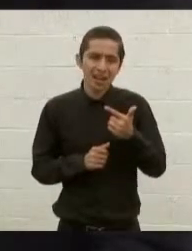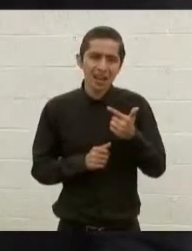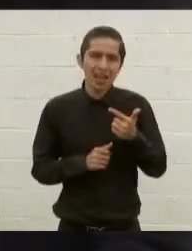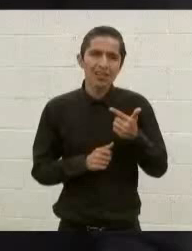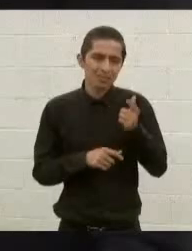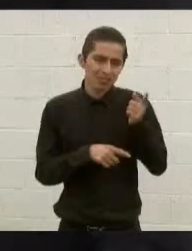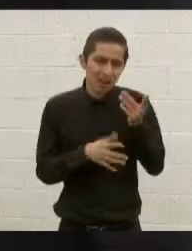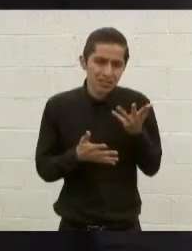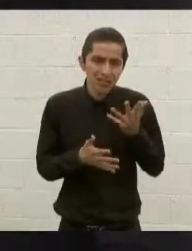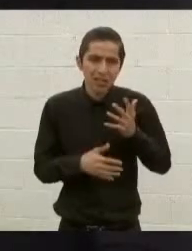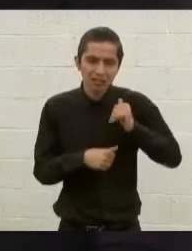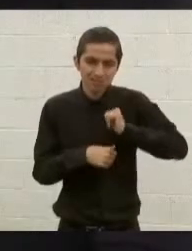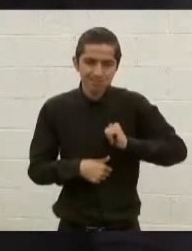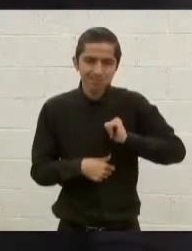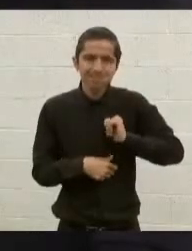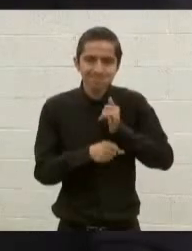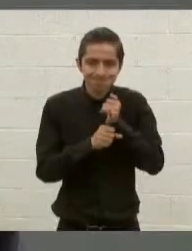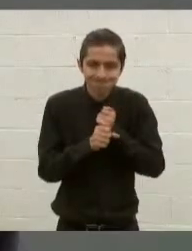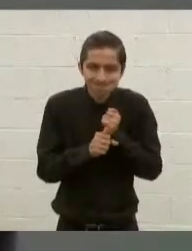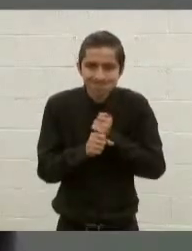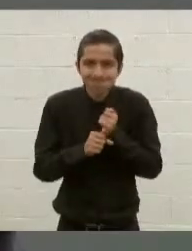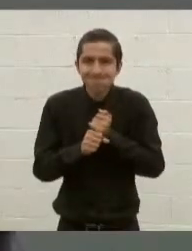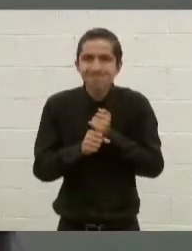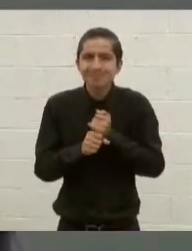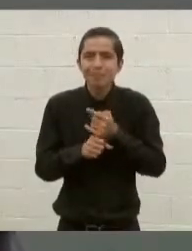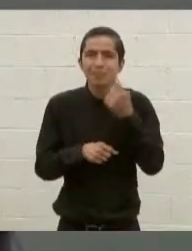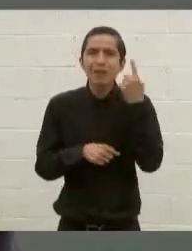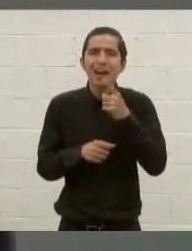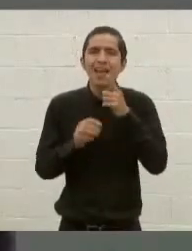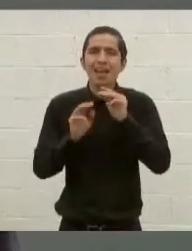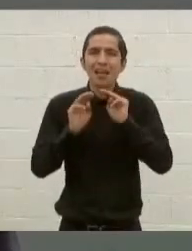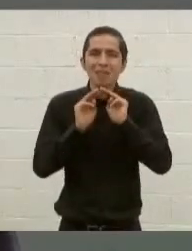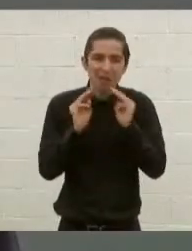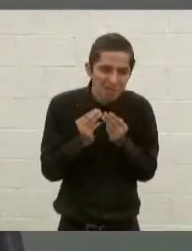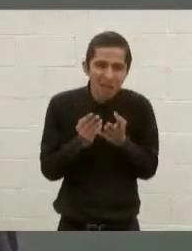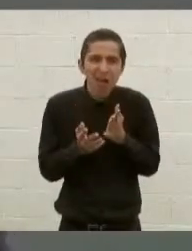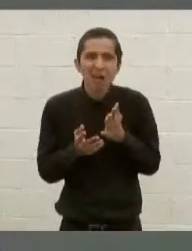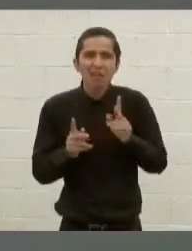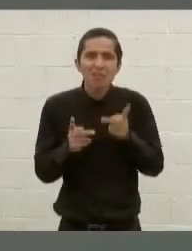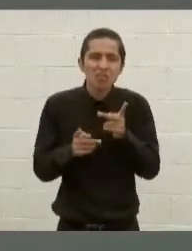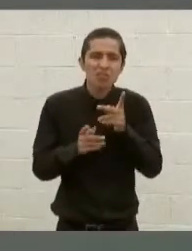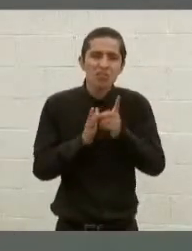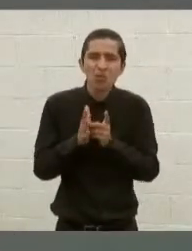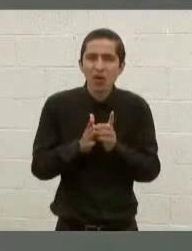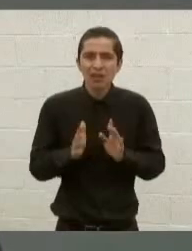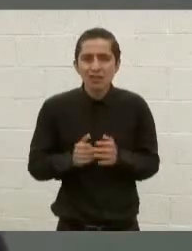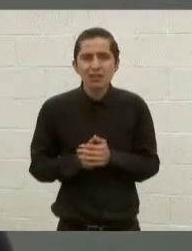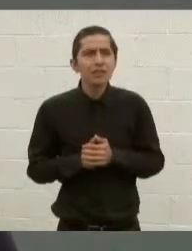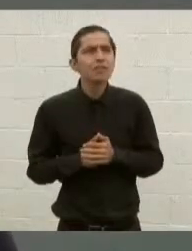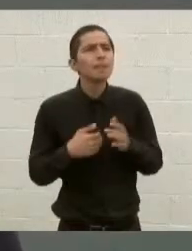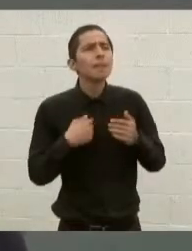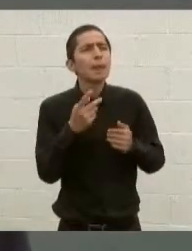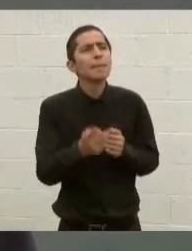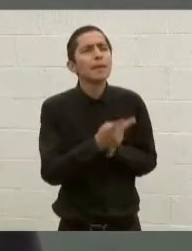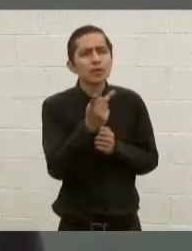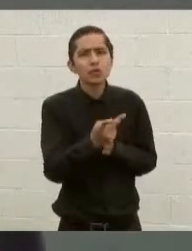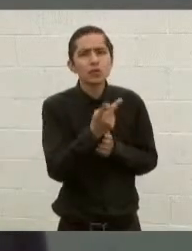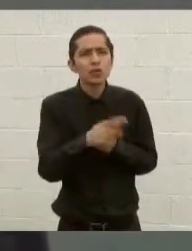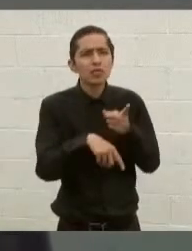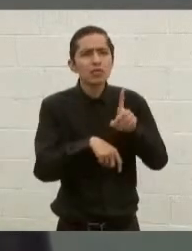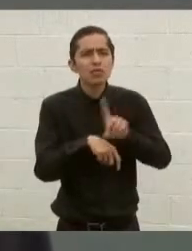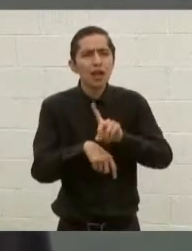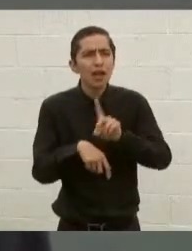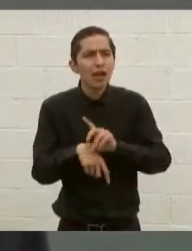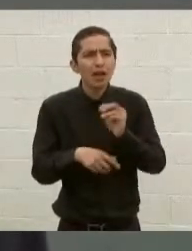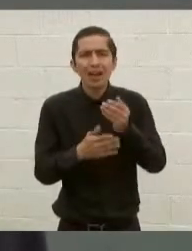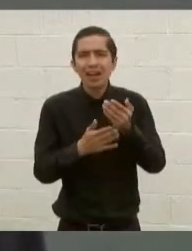Investigación para el delito de narcomenudeo. Y preguntarle, hace unos días